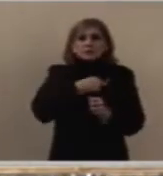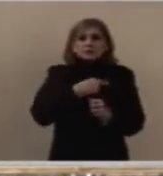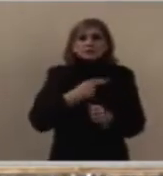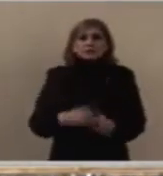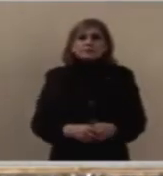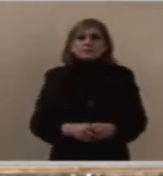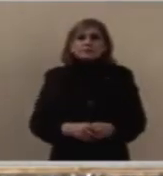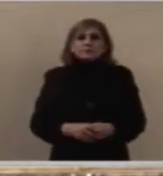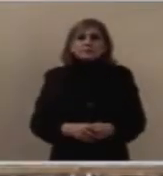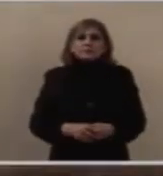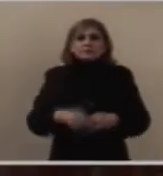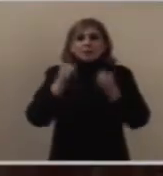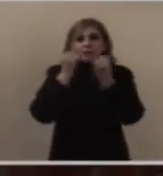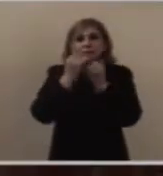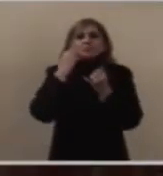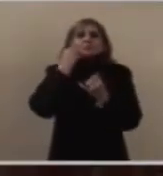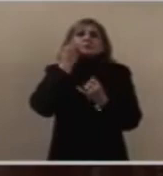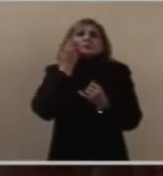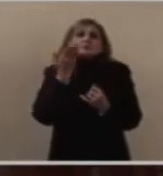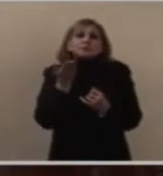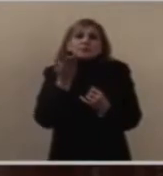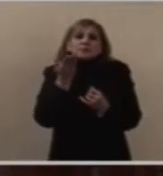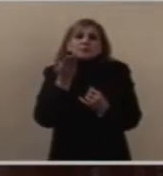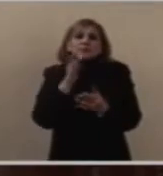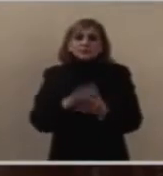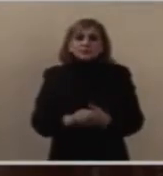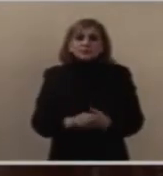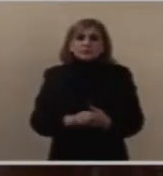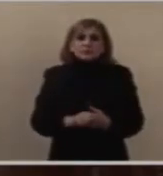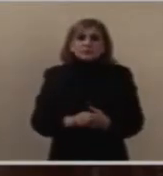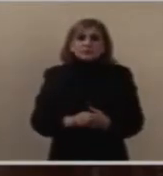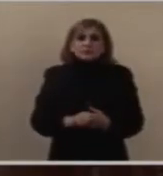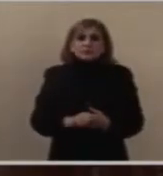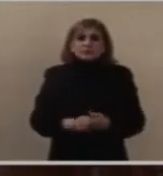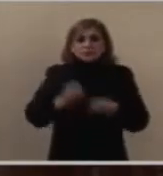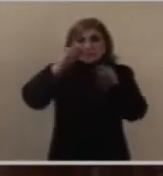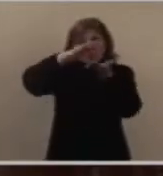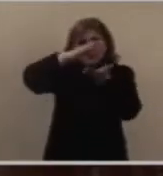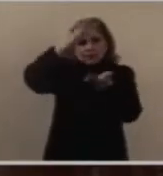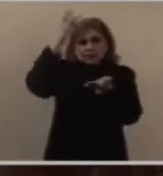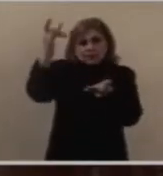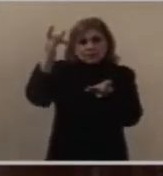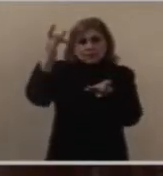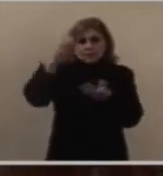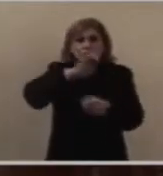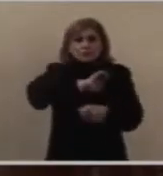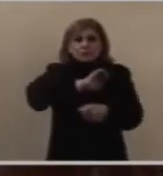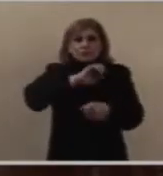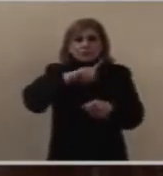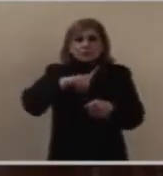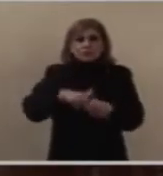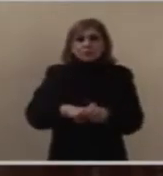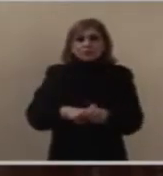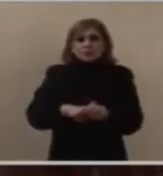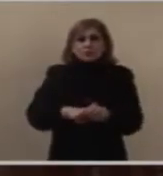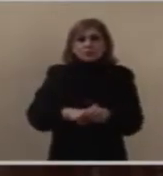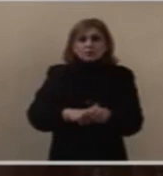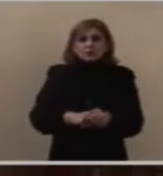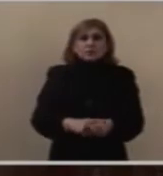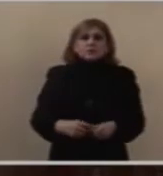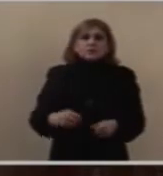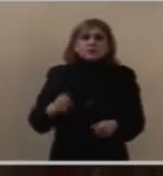Quiero también subrayar un agradecimiento muy especial de parte mía,